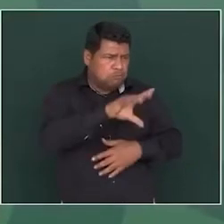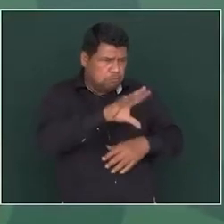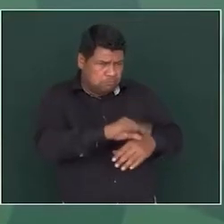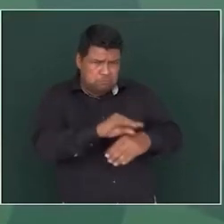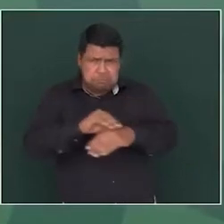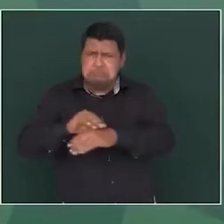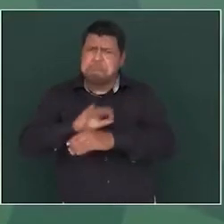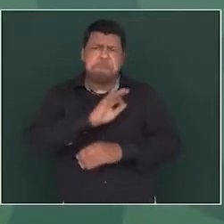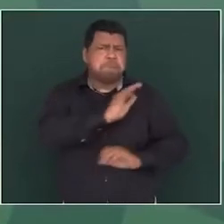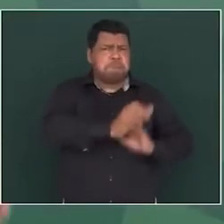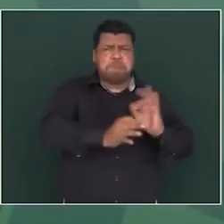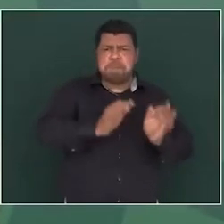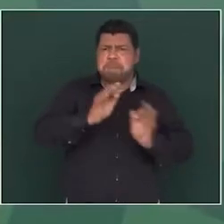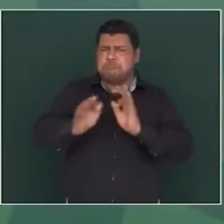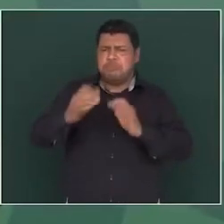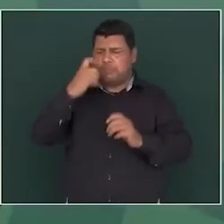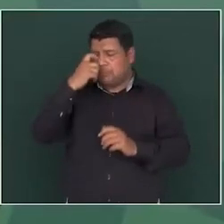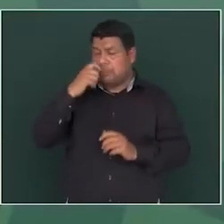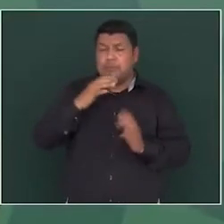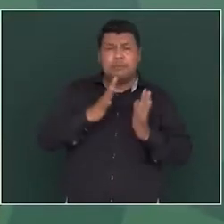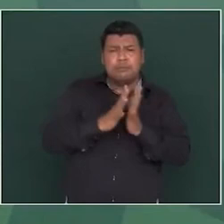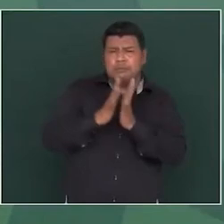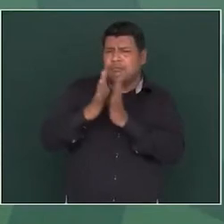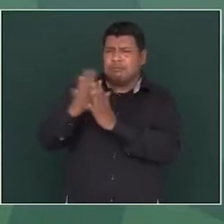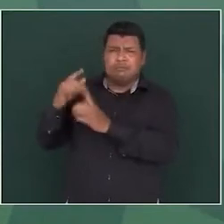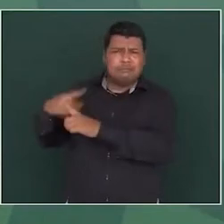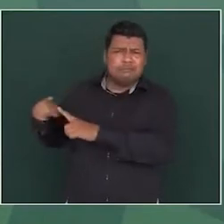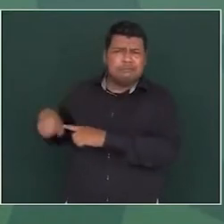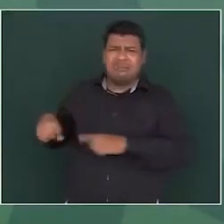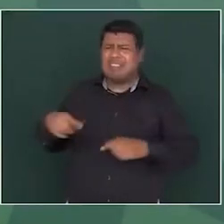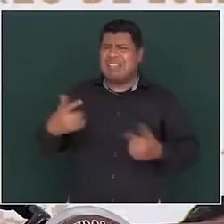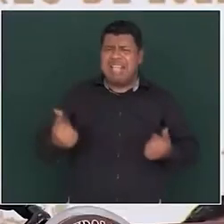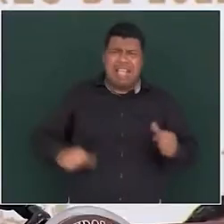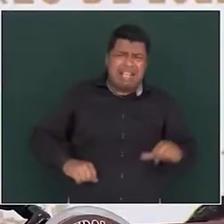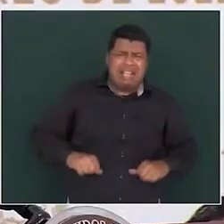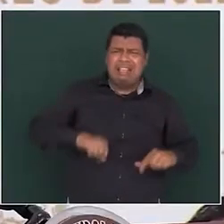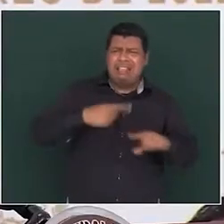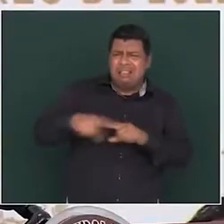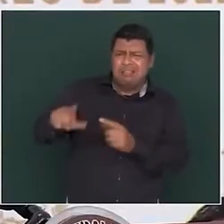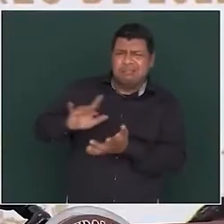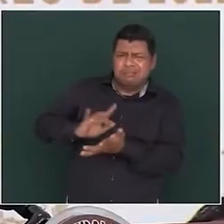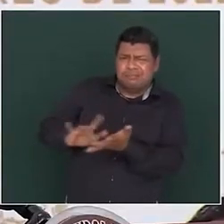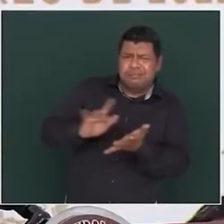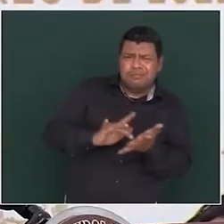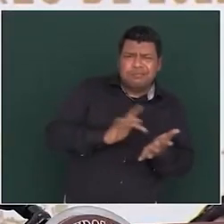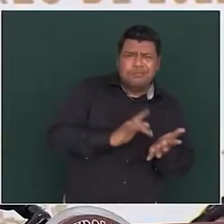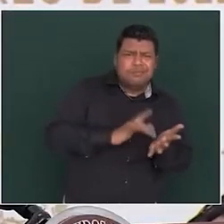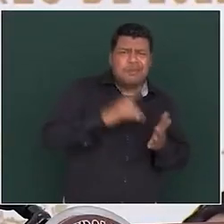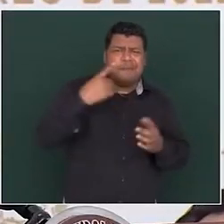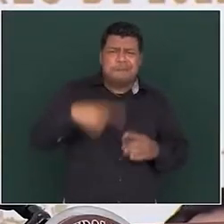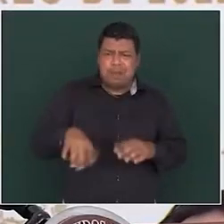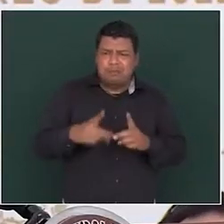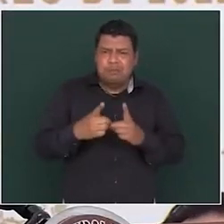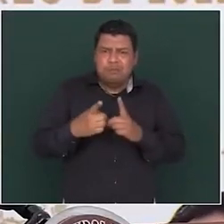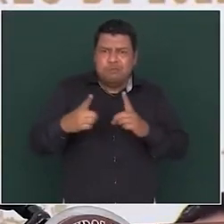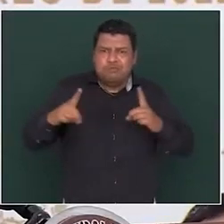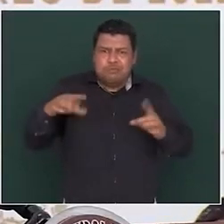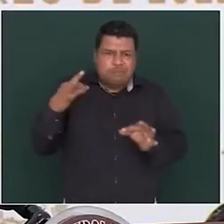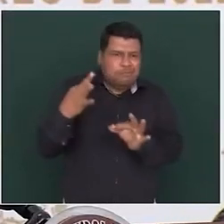proyectó y es una serie de actividades que también estuvieron apoyando para lograrlas desarrollar